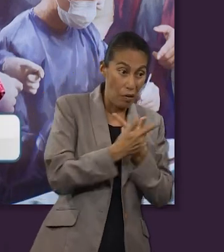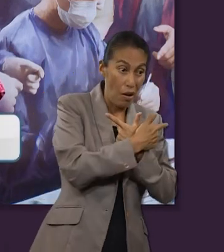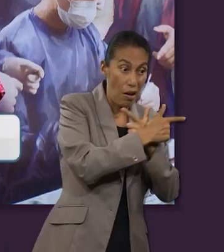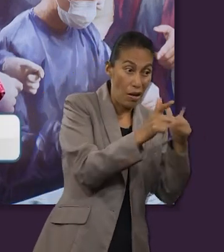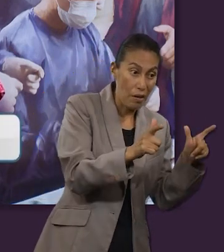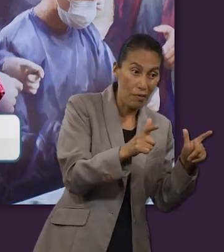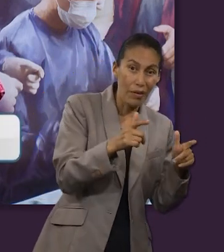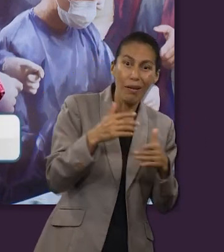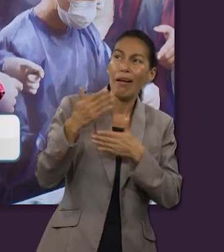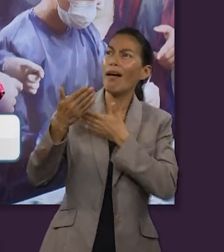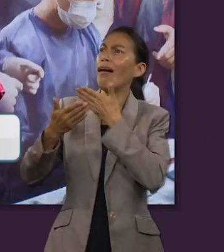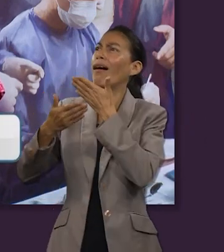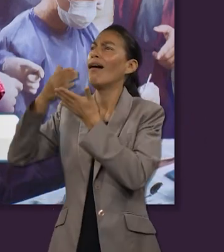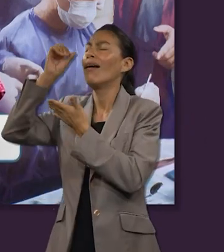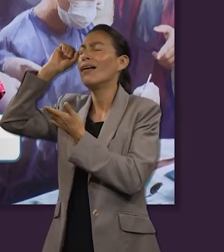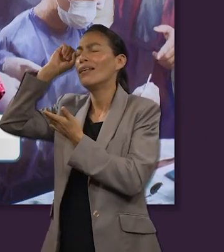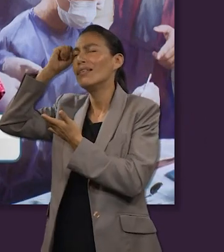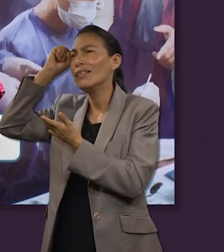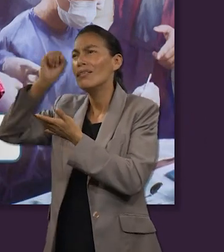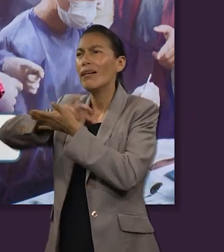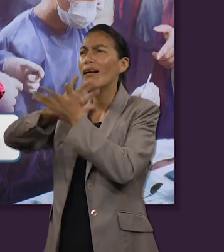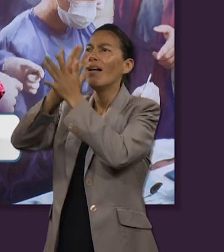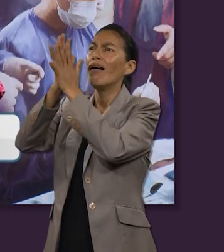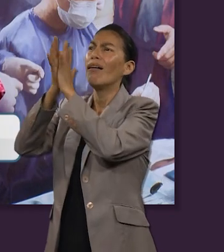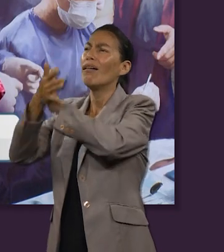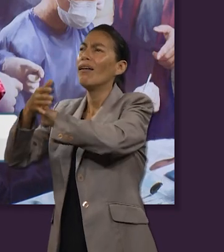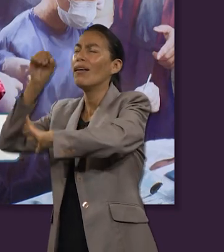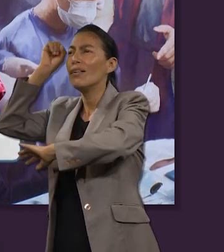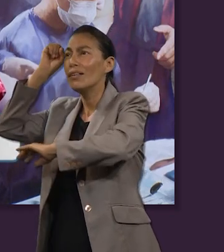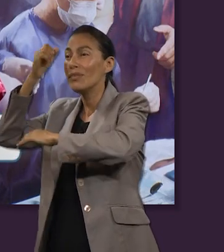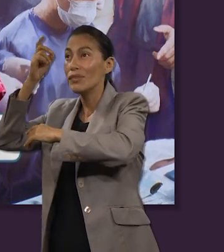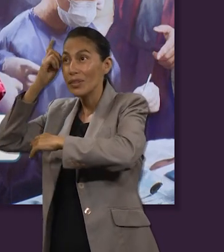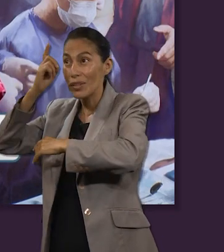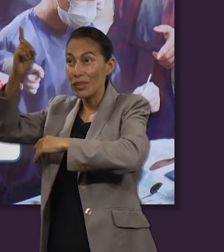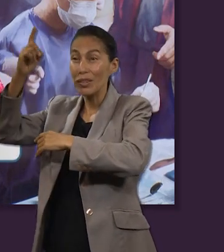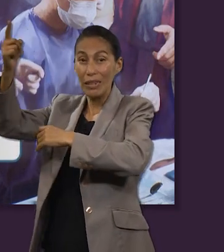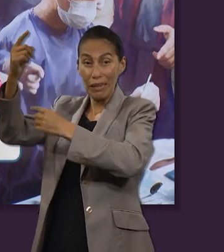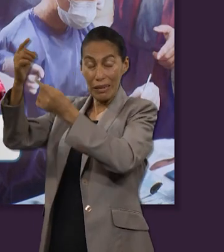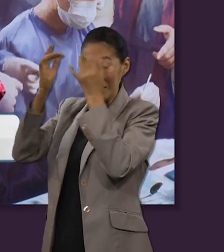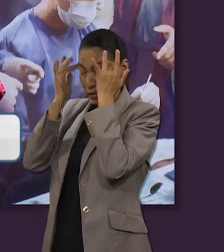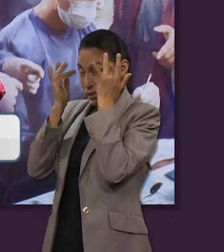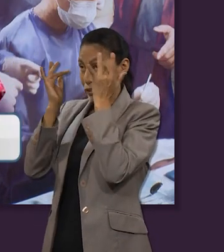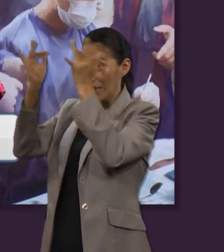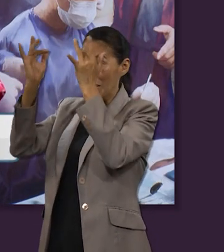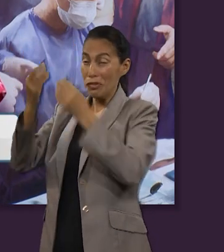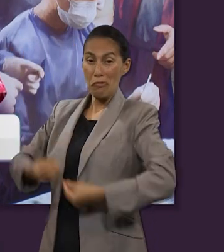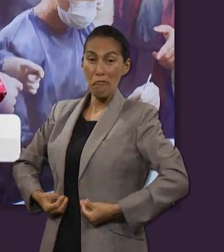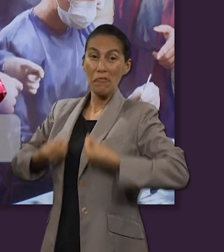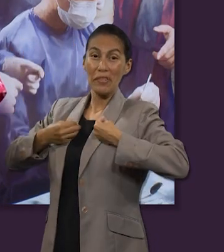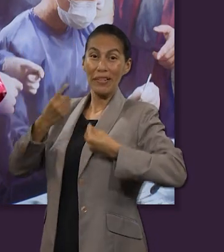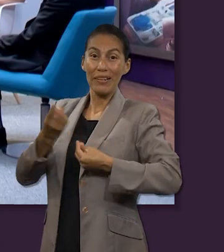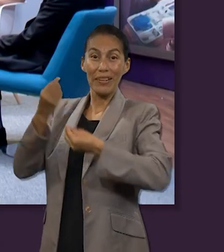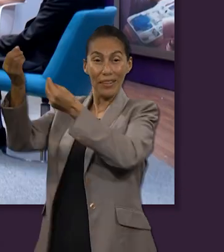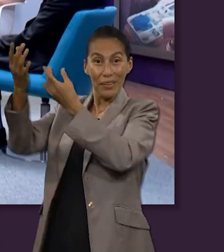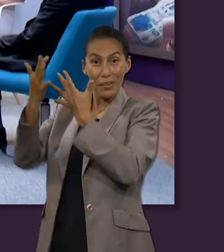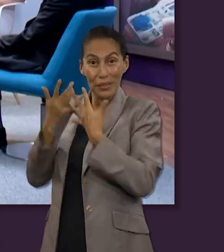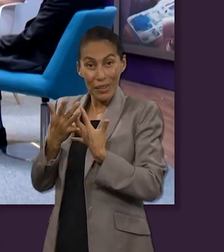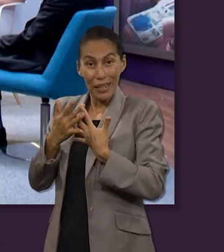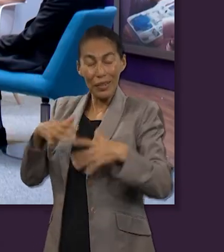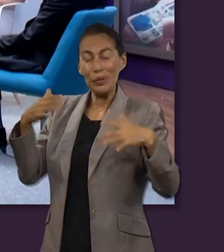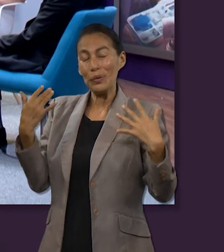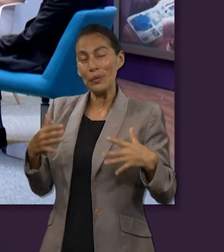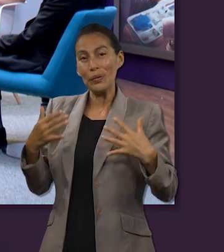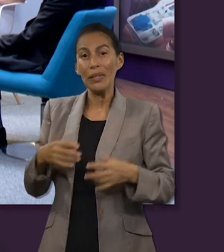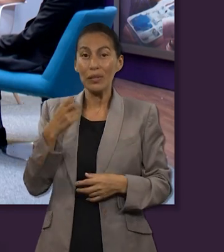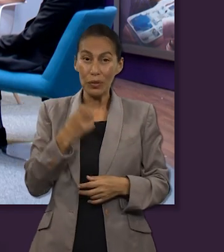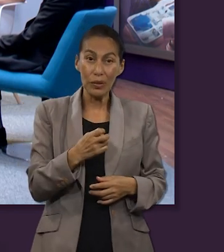del pecado y hechos siervos de Dios tenéis por vuestro fruto la santificación y como fin la vida eterna entonces nos